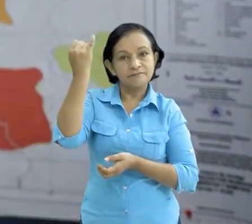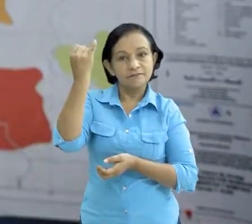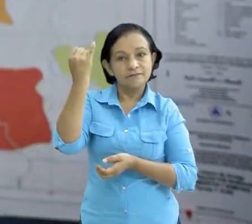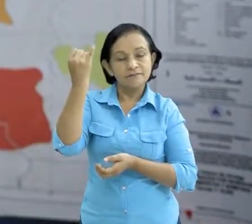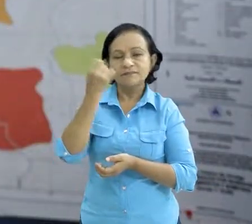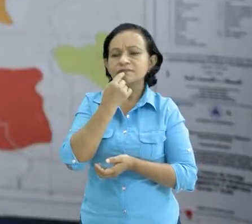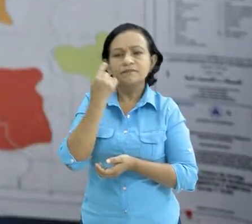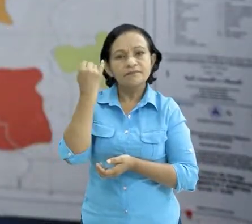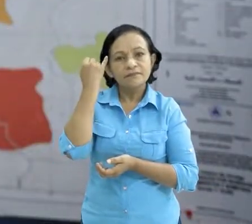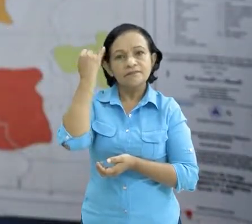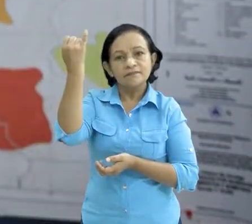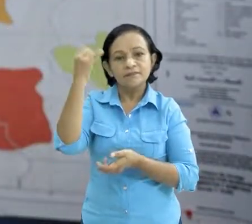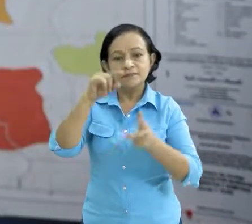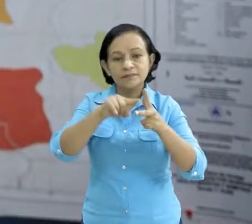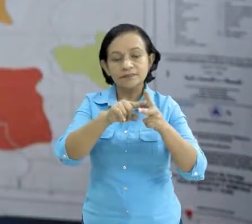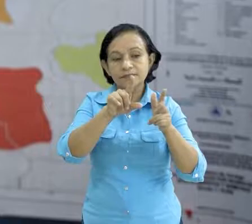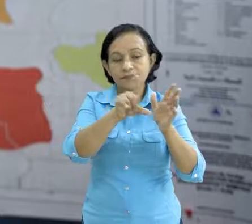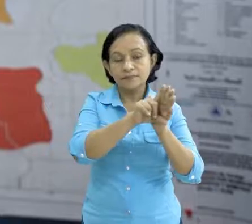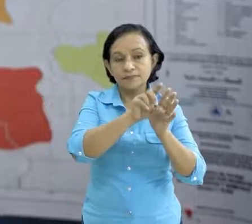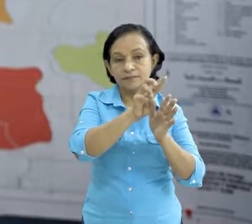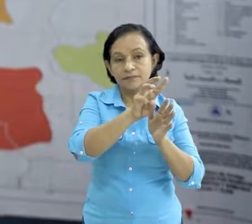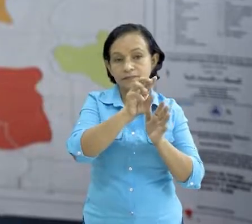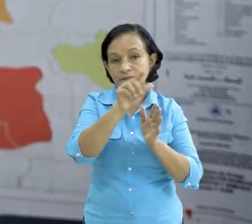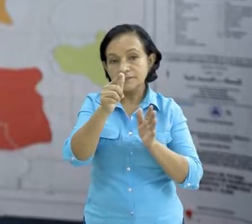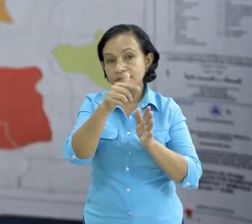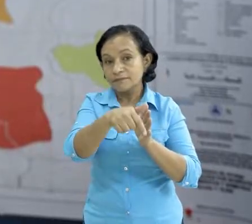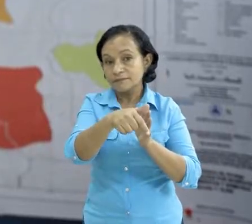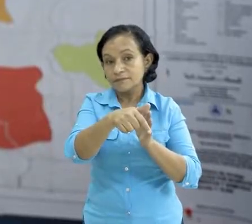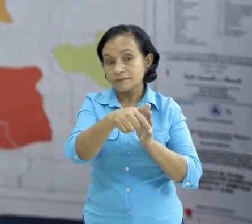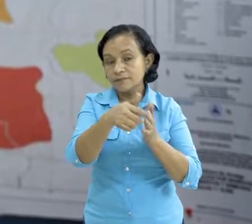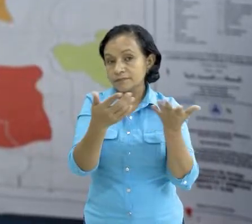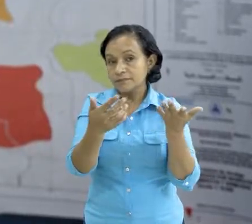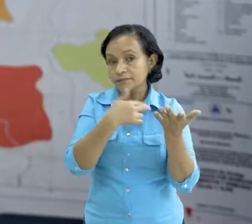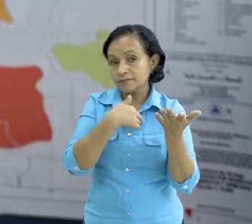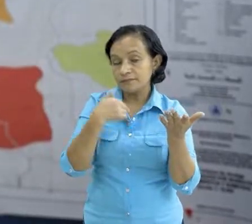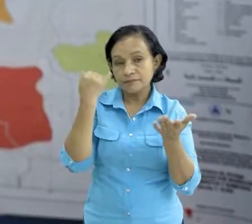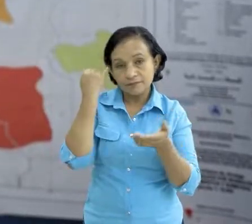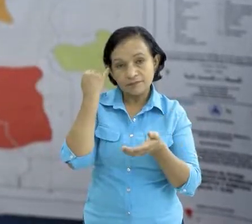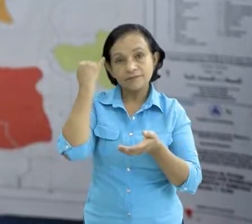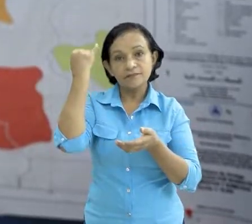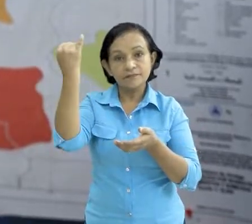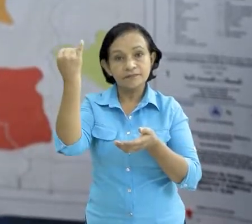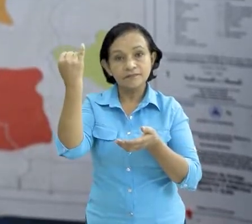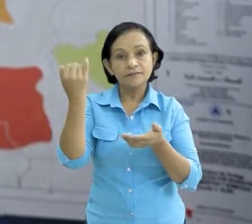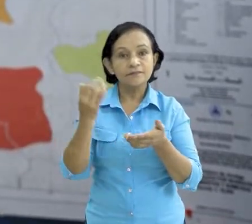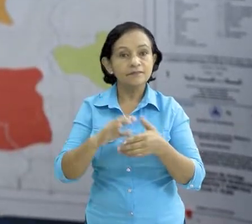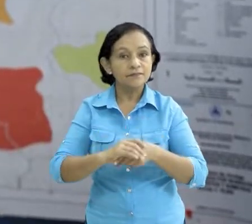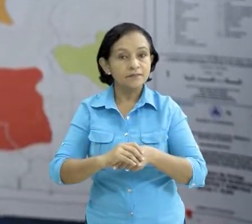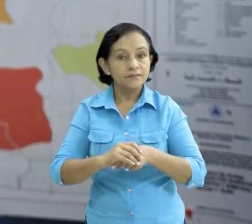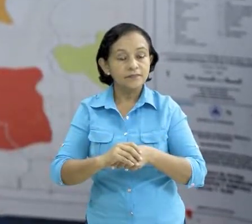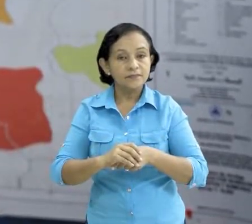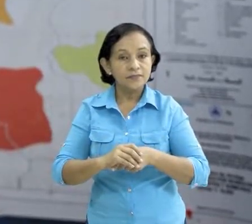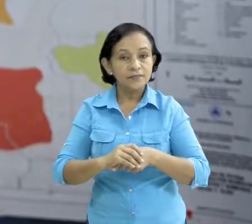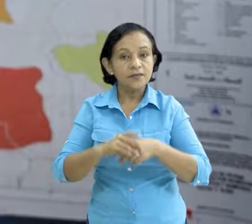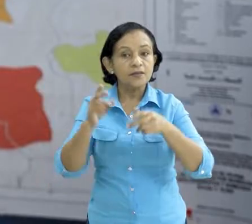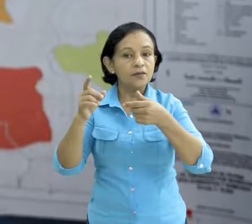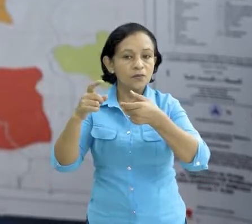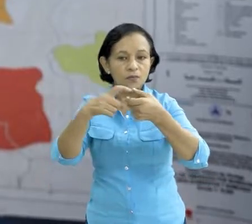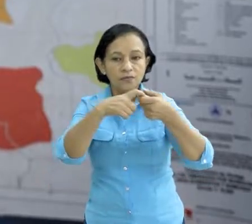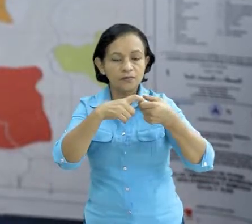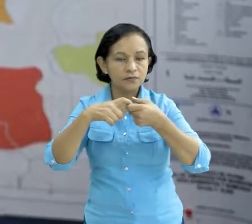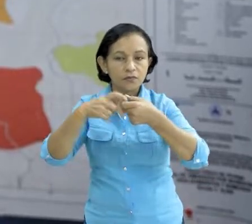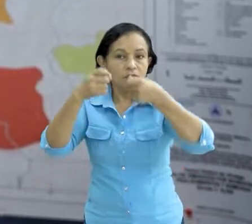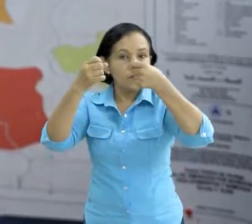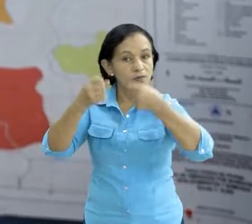que parte de la ley 337 de que funcione pero también fue parte de una idea del coordinador